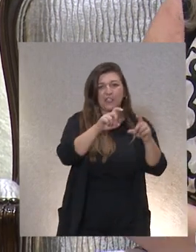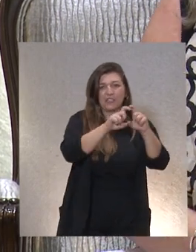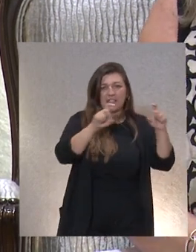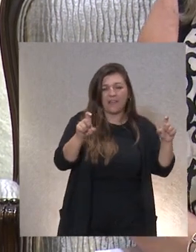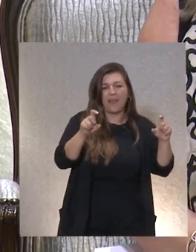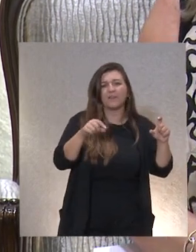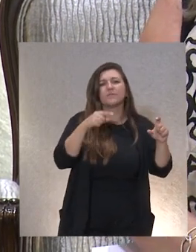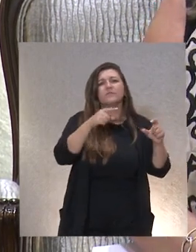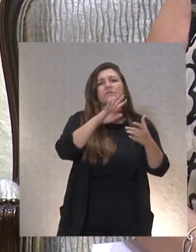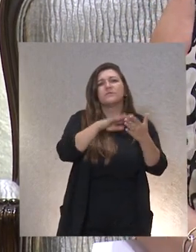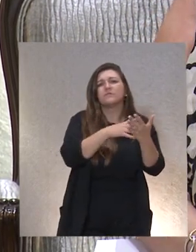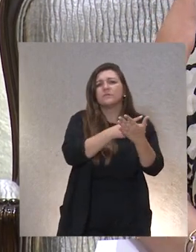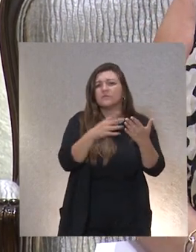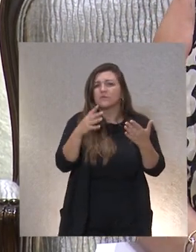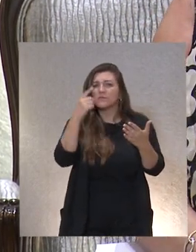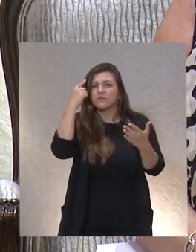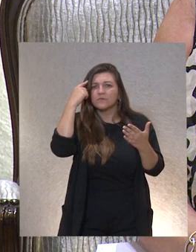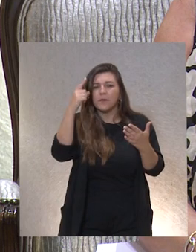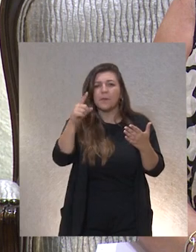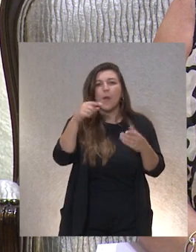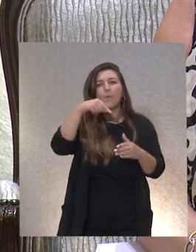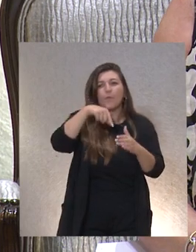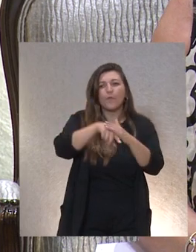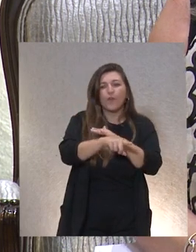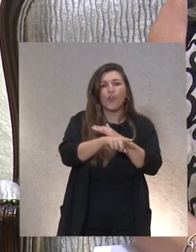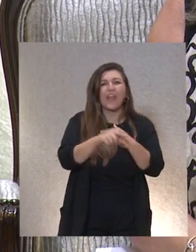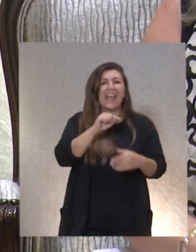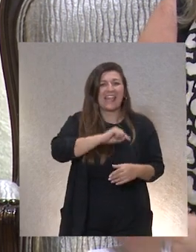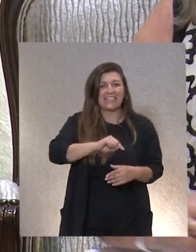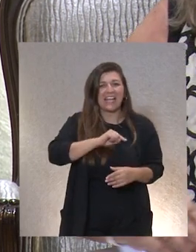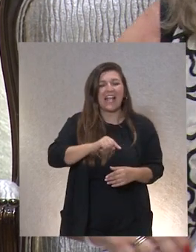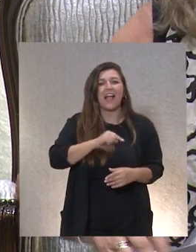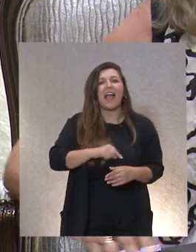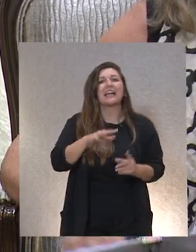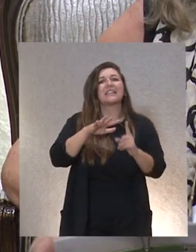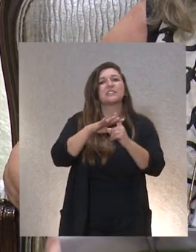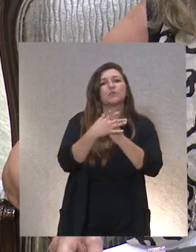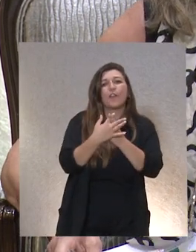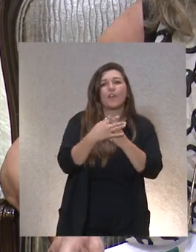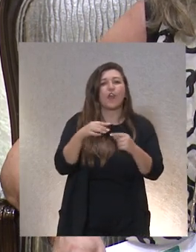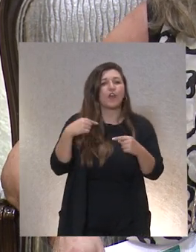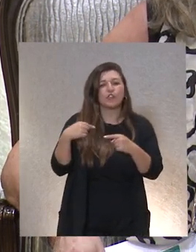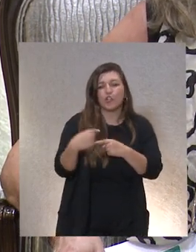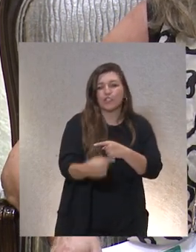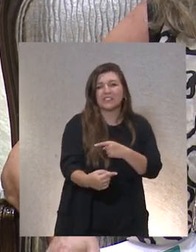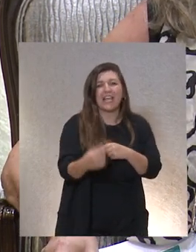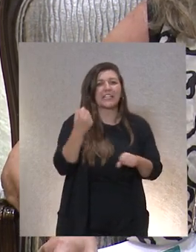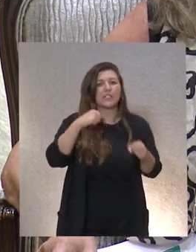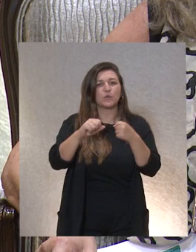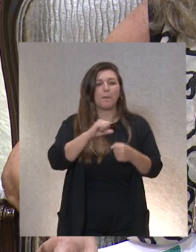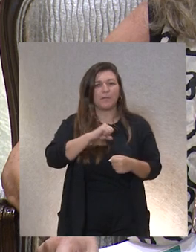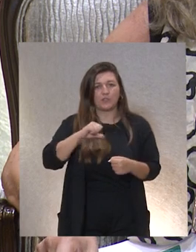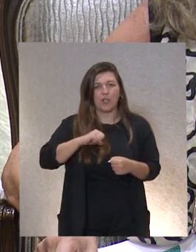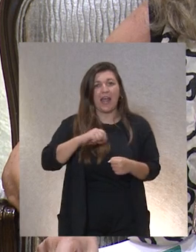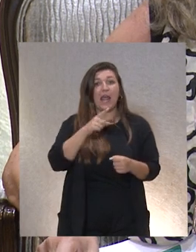itinerario tenía el objetivo de profundizar en la ética en las situaciones cotidianas desde las actitudes personales. El proceso se ha